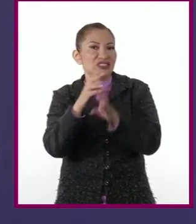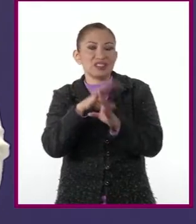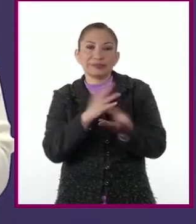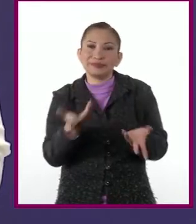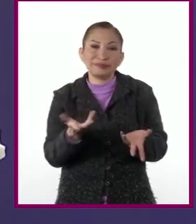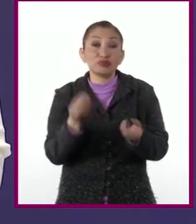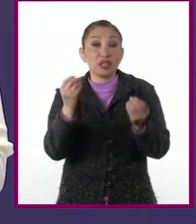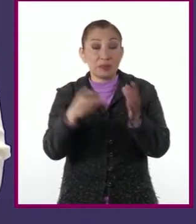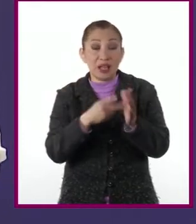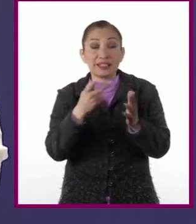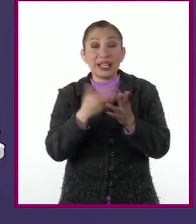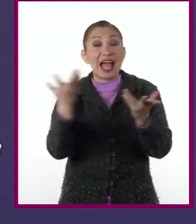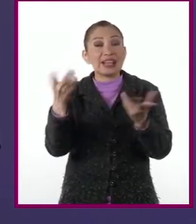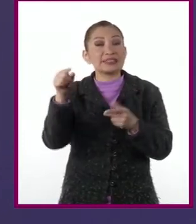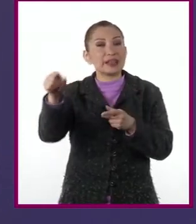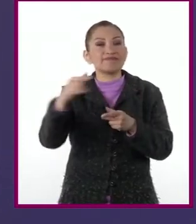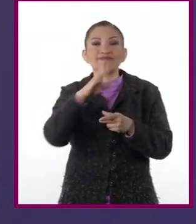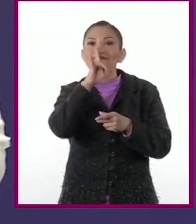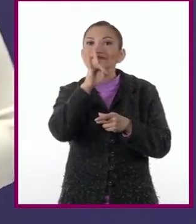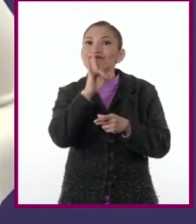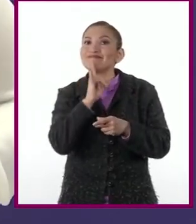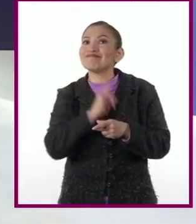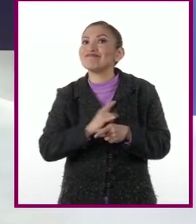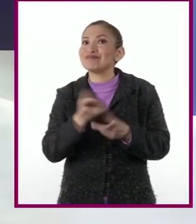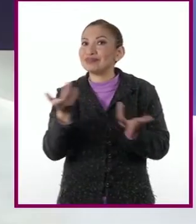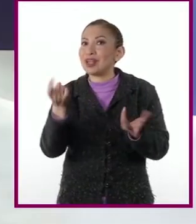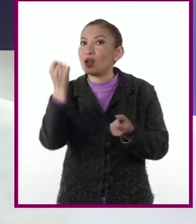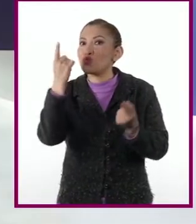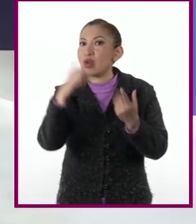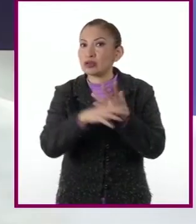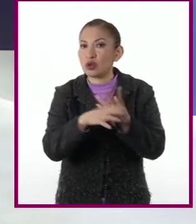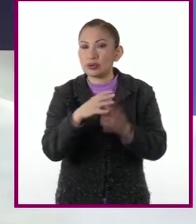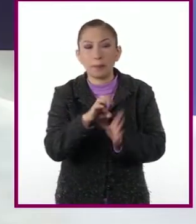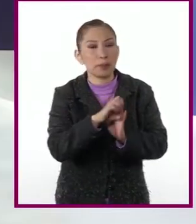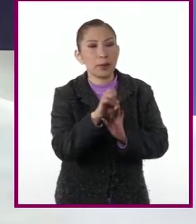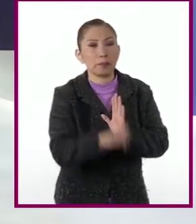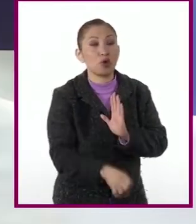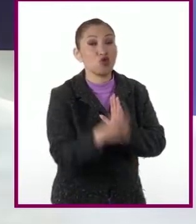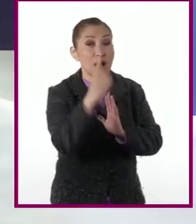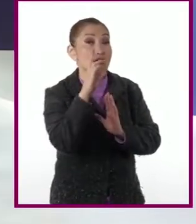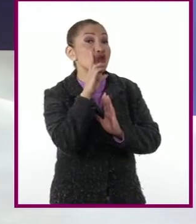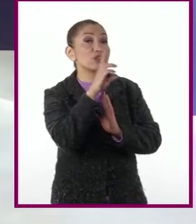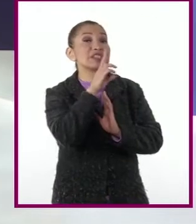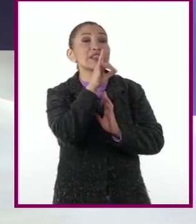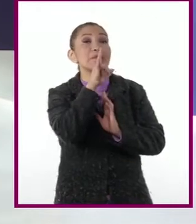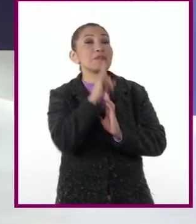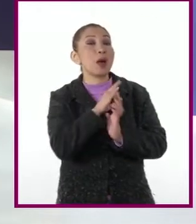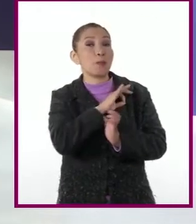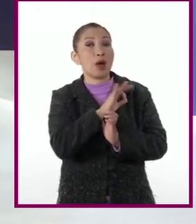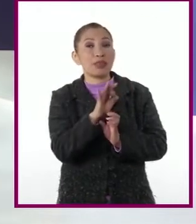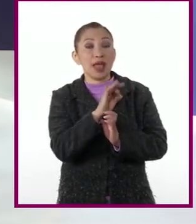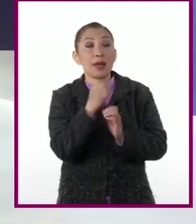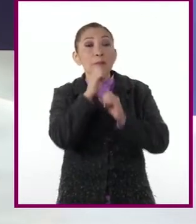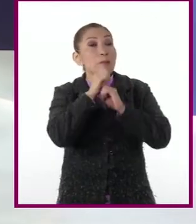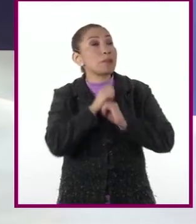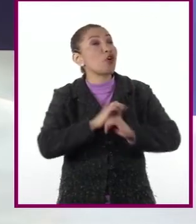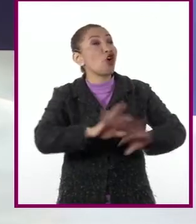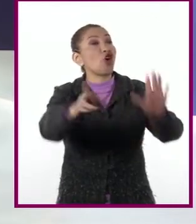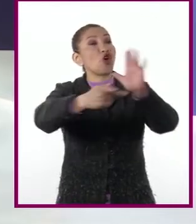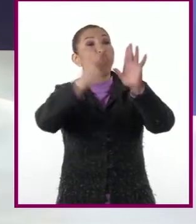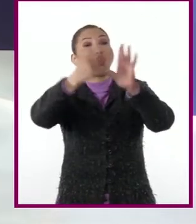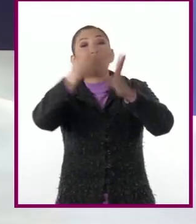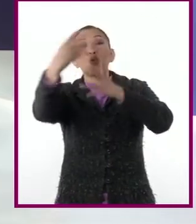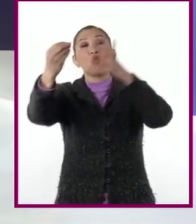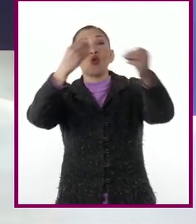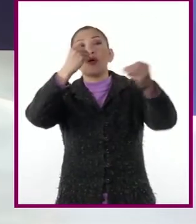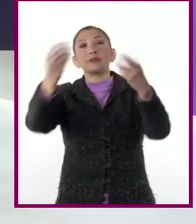lo que muchas veces ocasiona noticias falsas. Por ejemplo, una noticia falsa puede ser compartida y repetida en